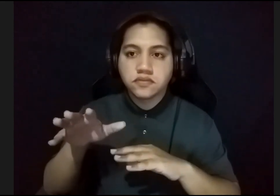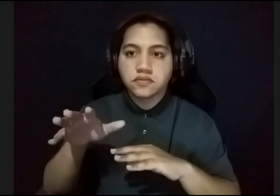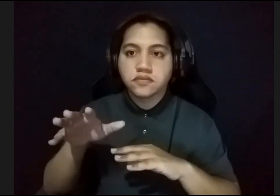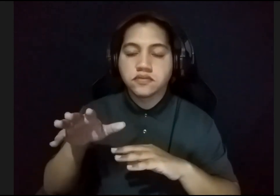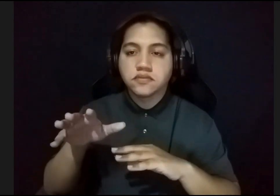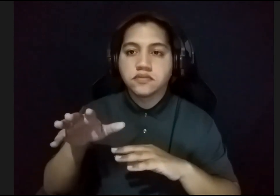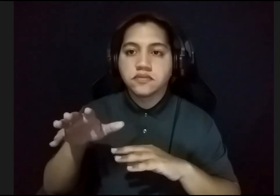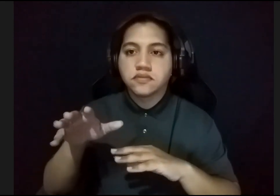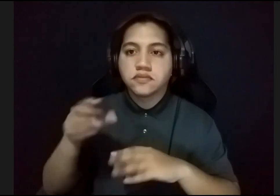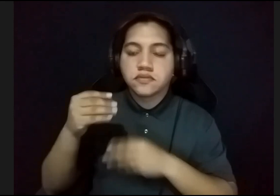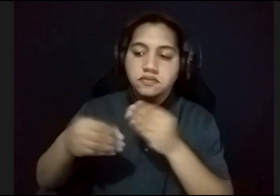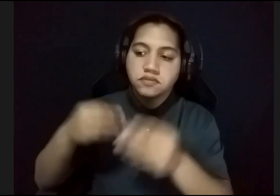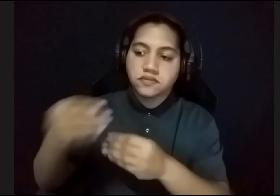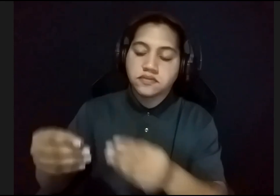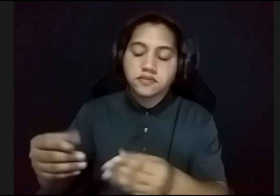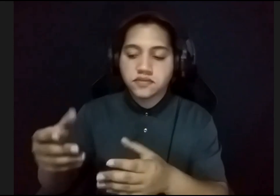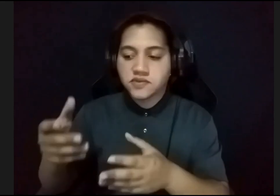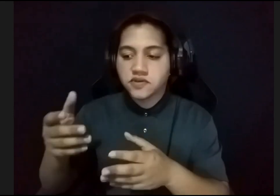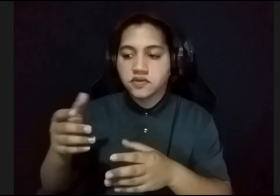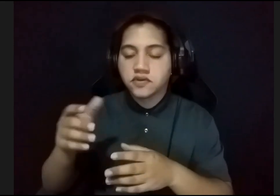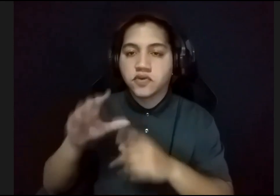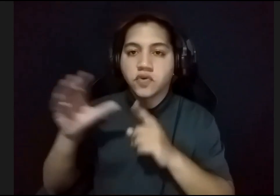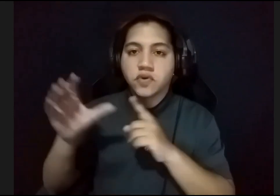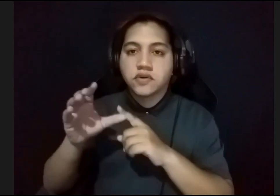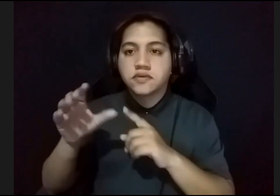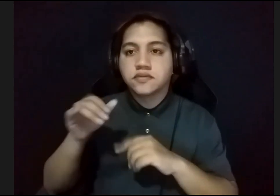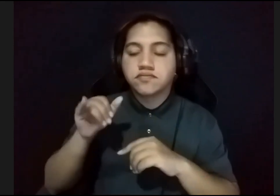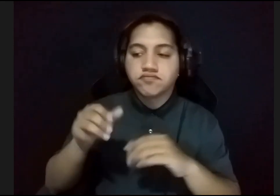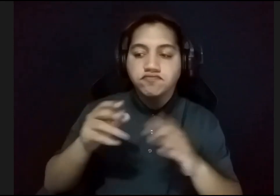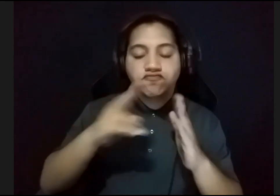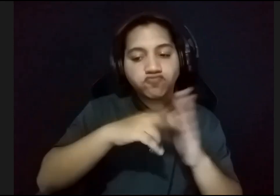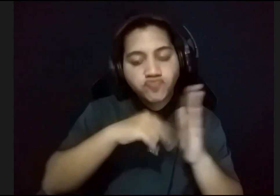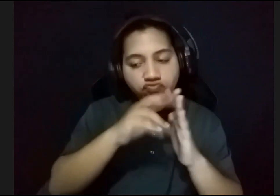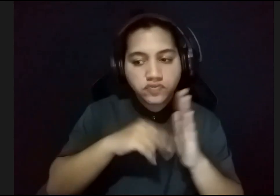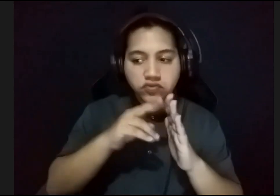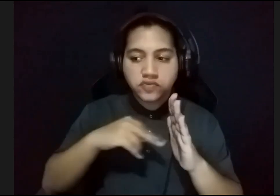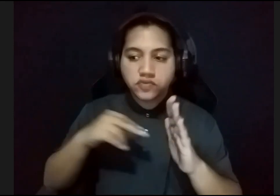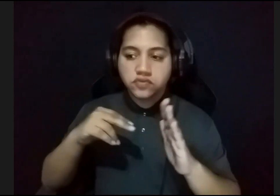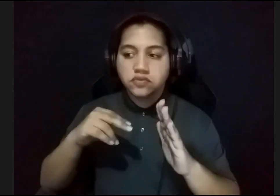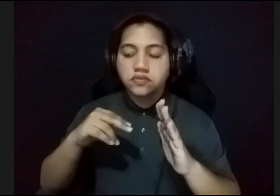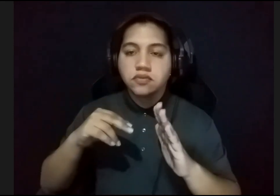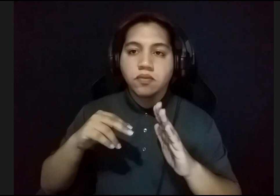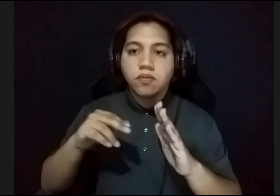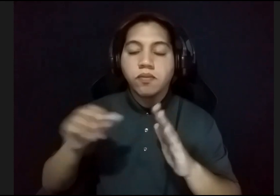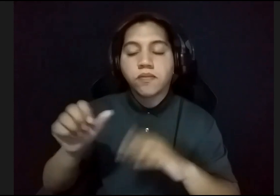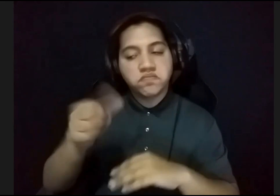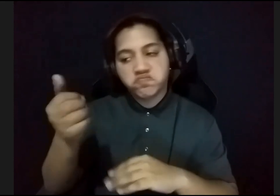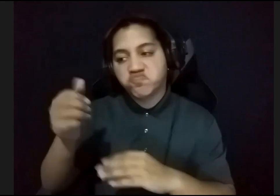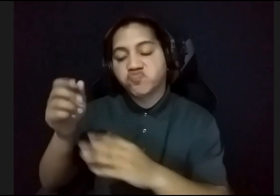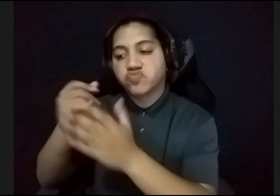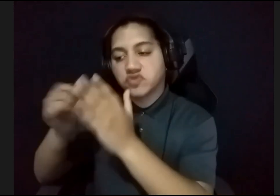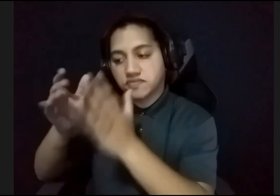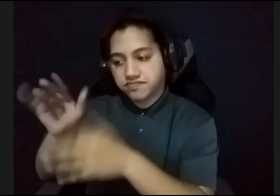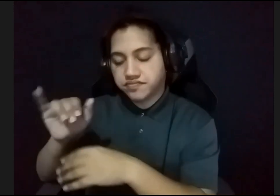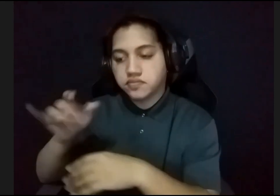herencia cultural, y él grabó, no solamente él, otros artistas grabaron muchas